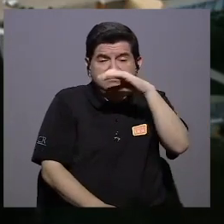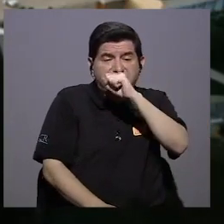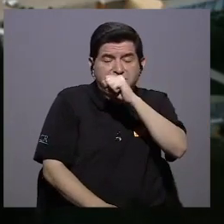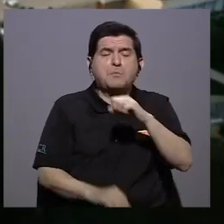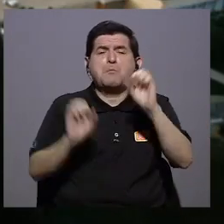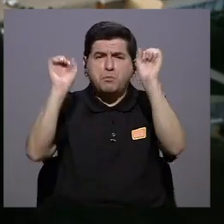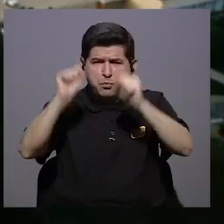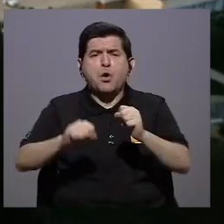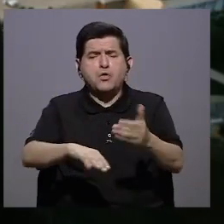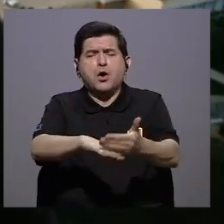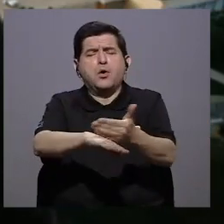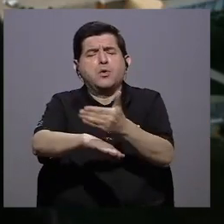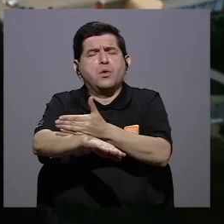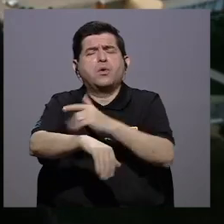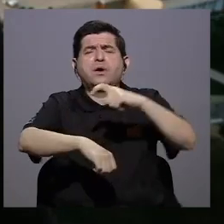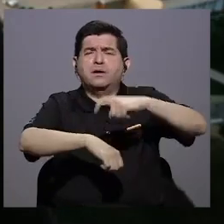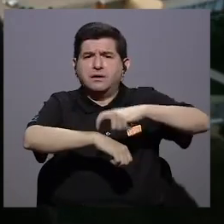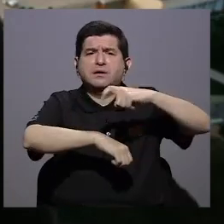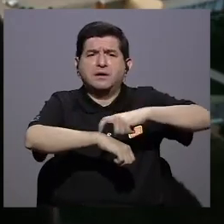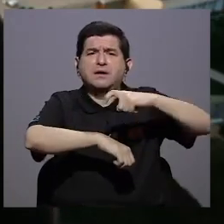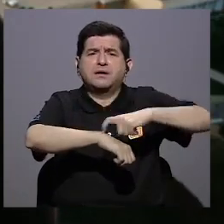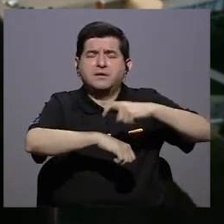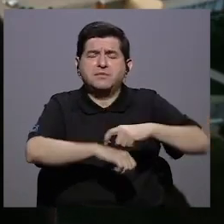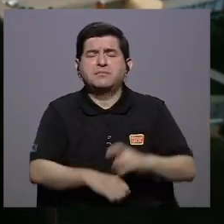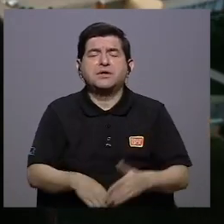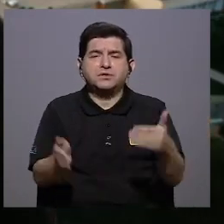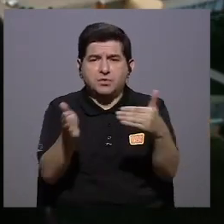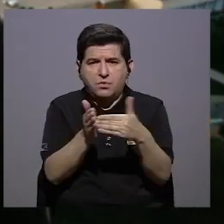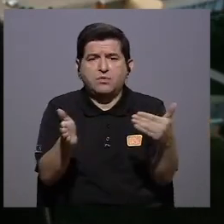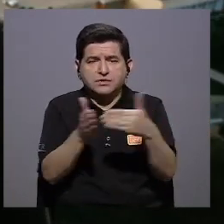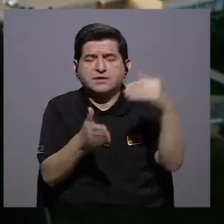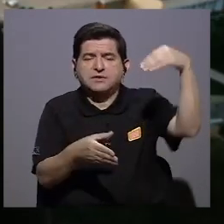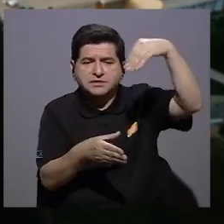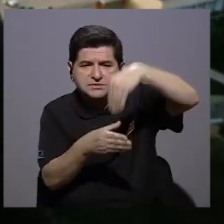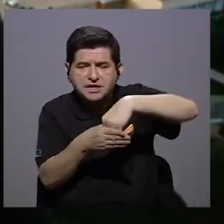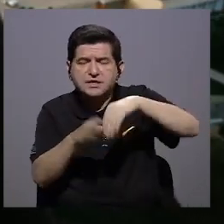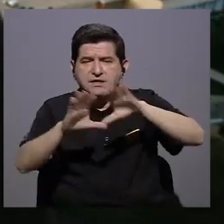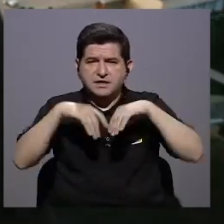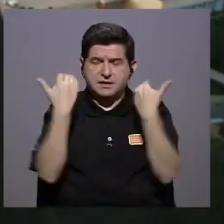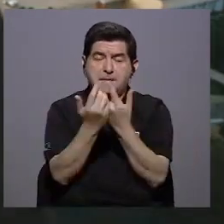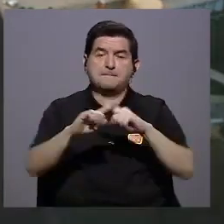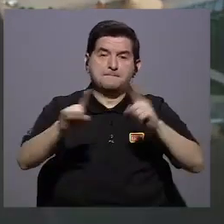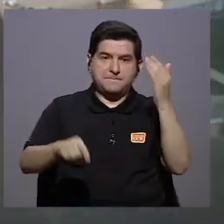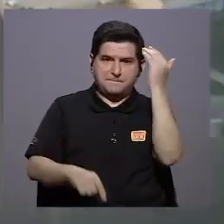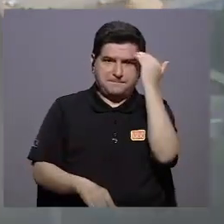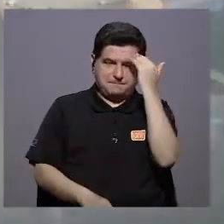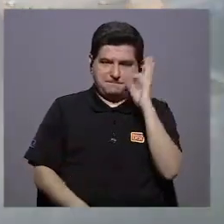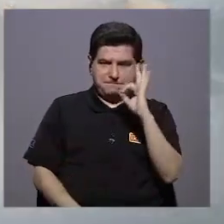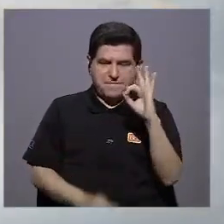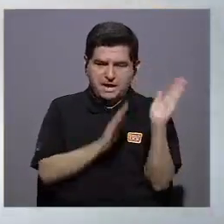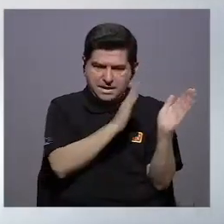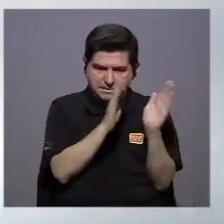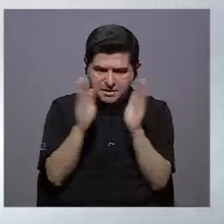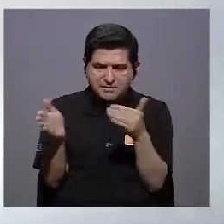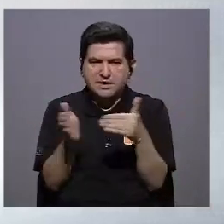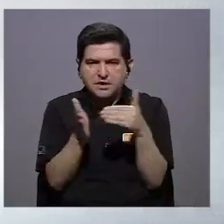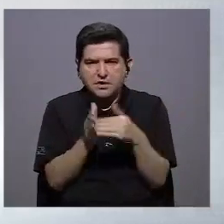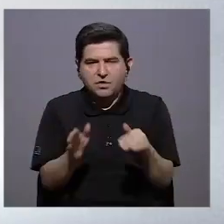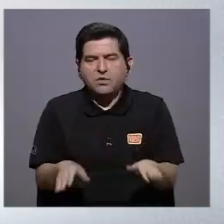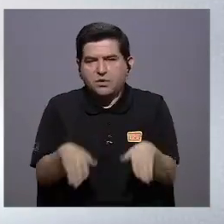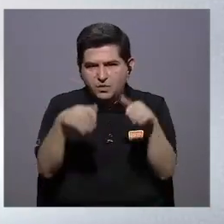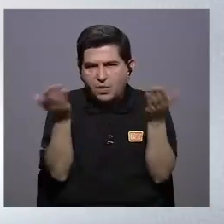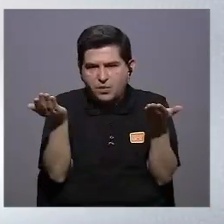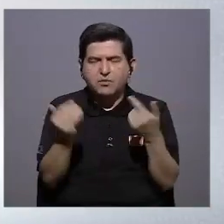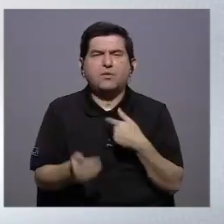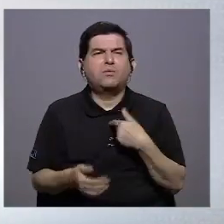se podrá recuperar en el momento en el que se reintegren a las clases. Solamente que hay que saber bien cómo preparar ese reingreso.